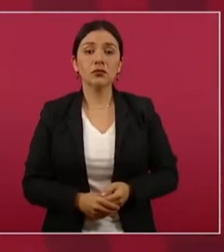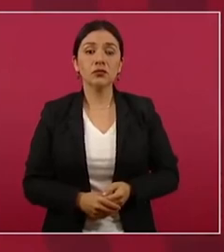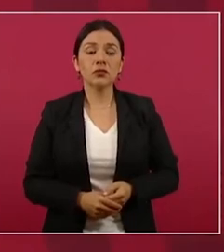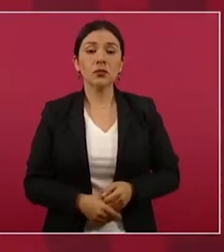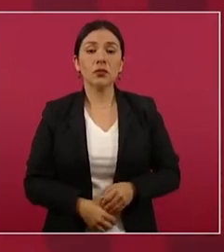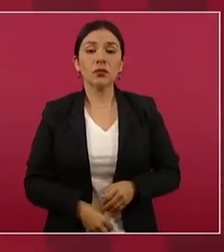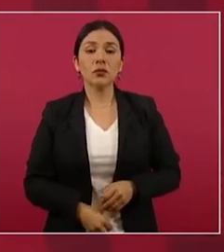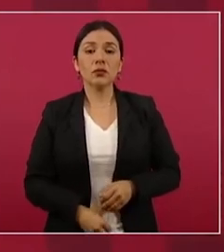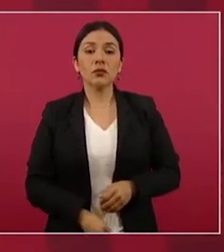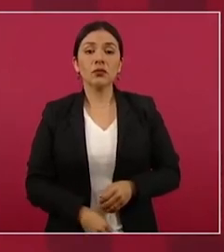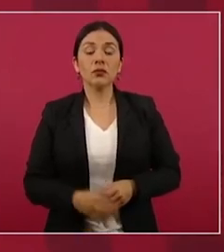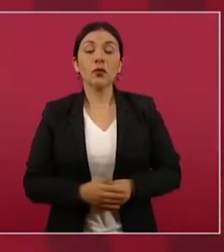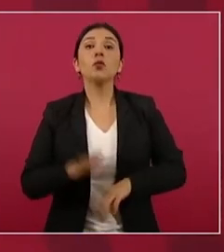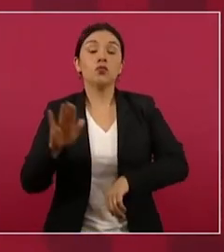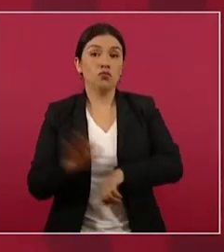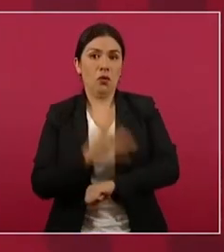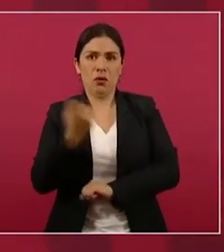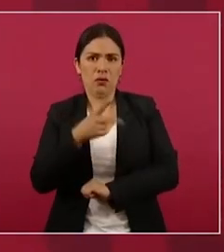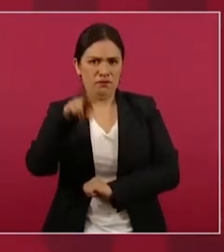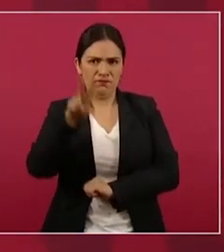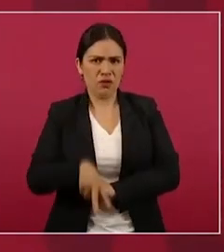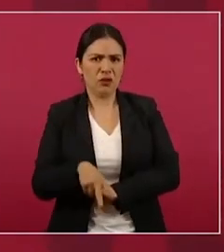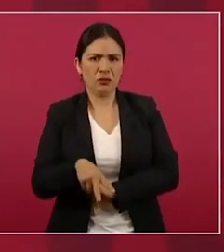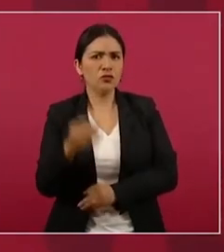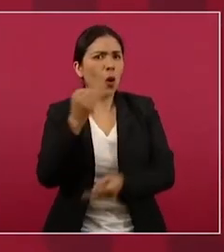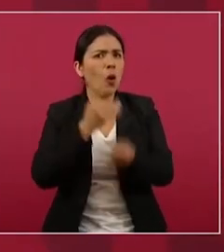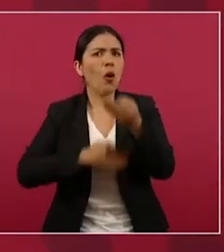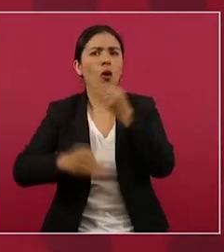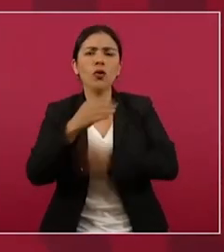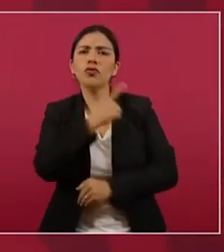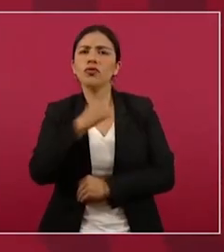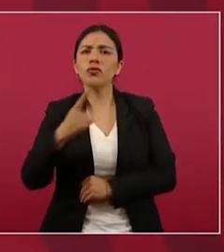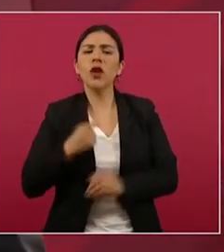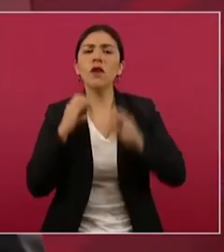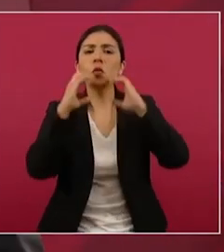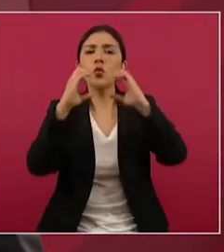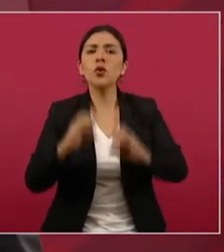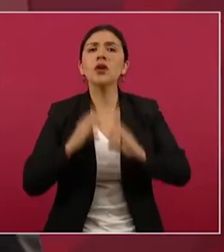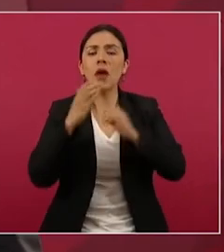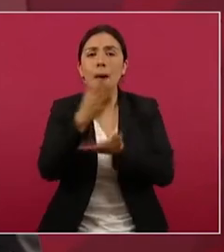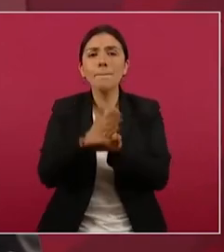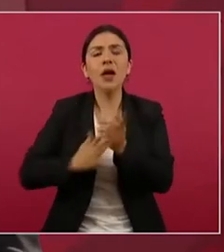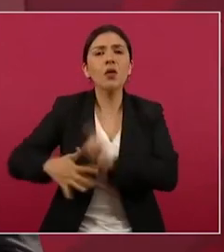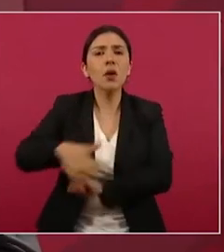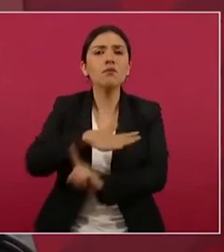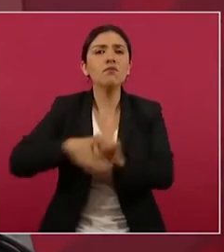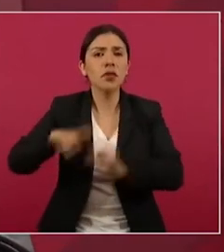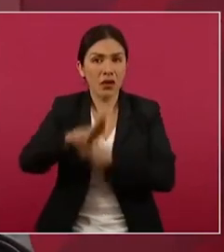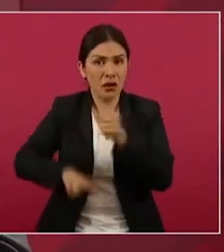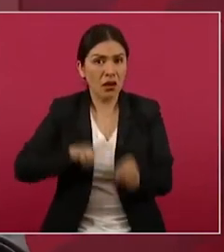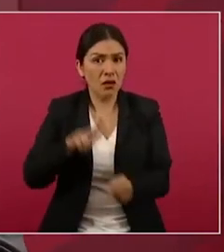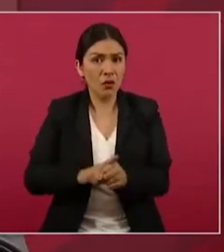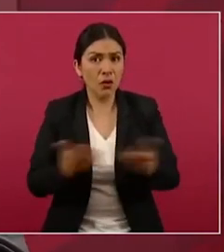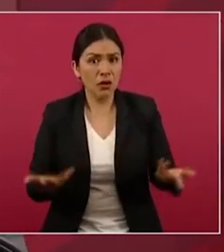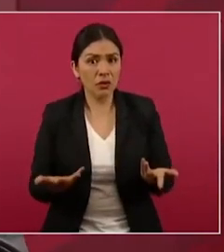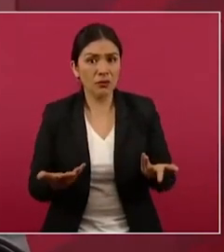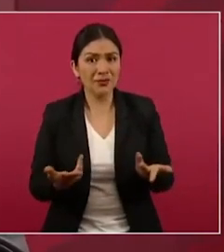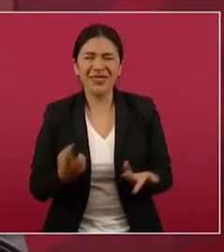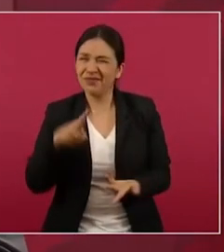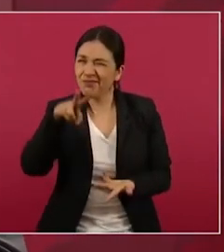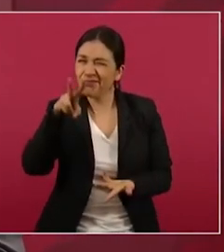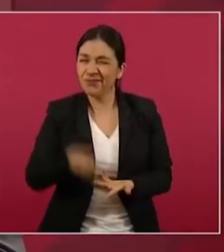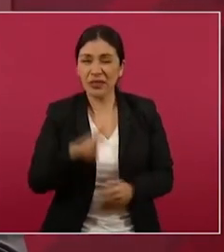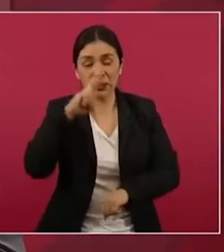todos tenemos que cuidar el medio ambiente, de verdad,